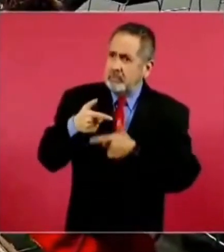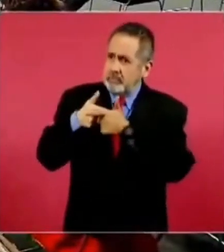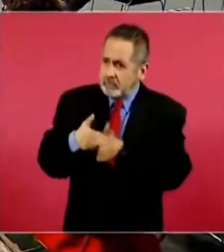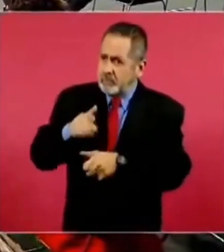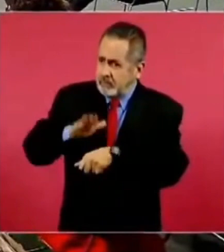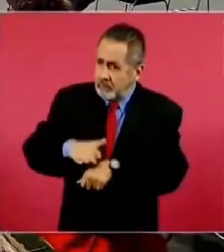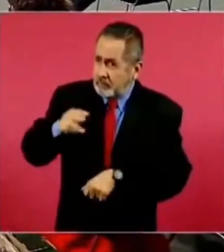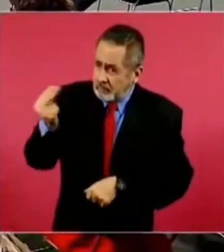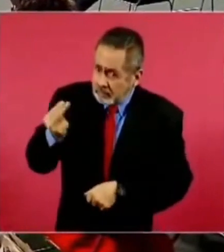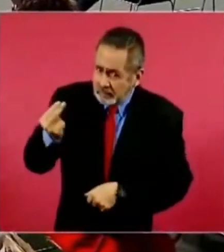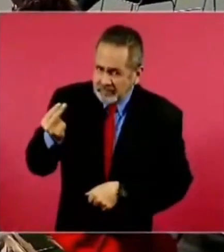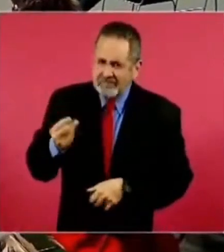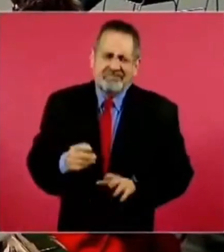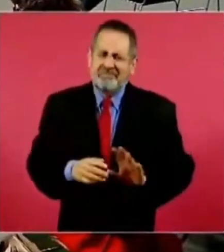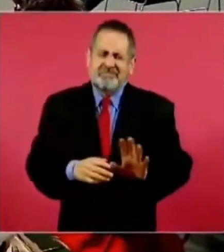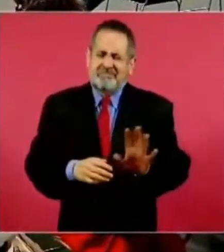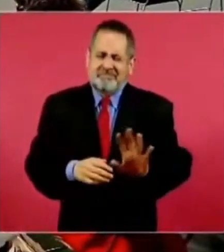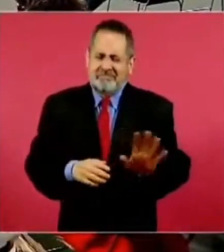Otra razón